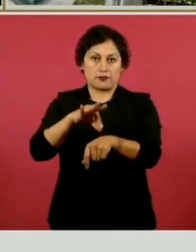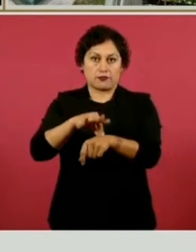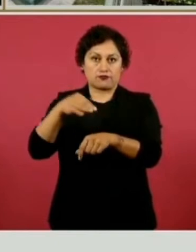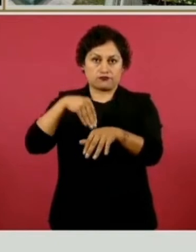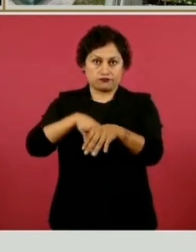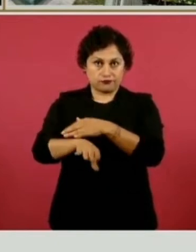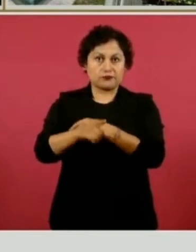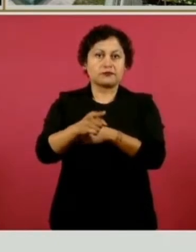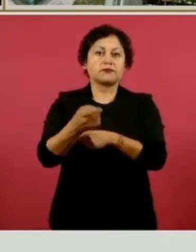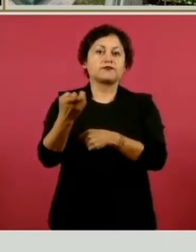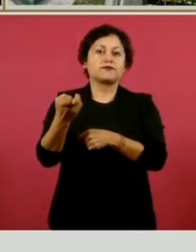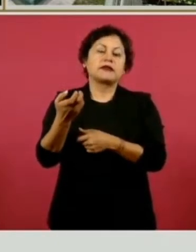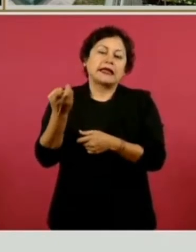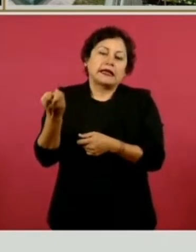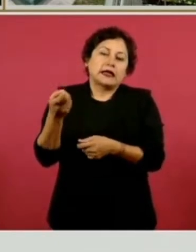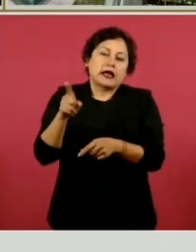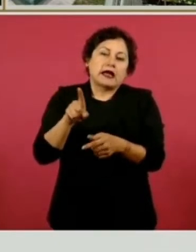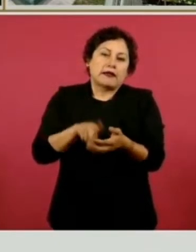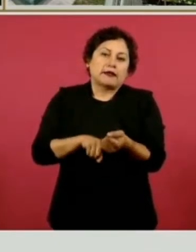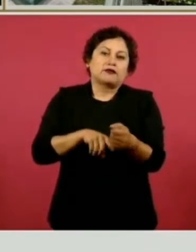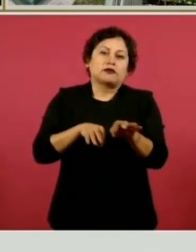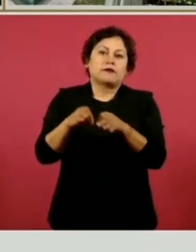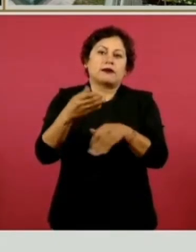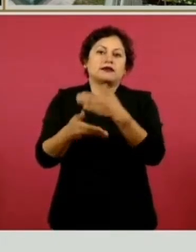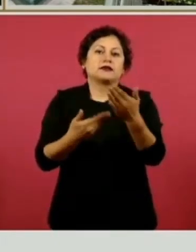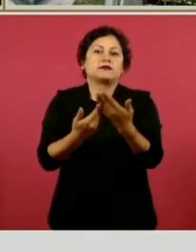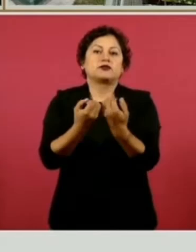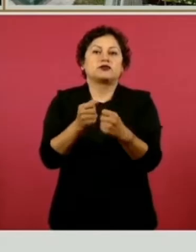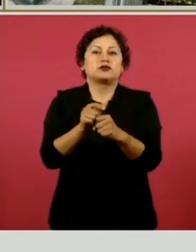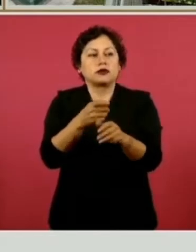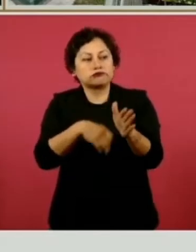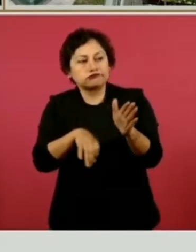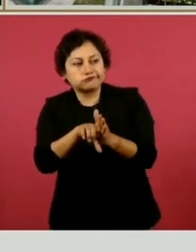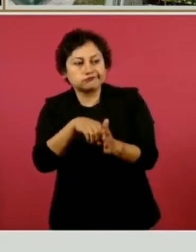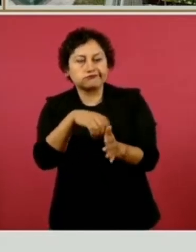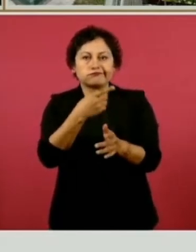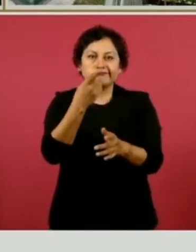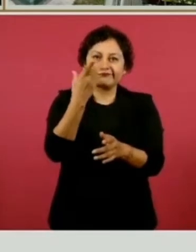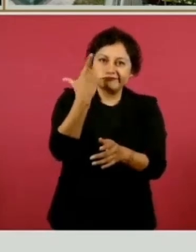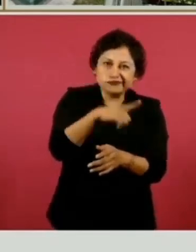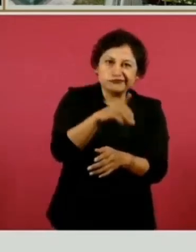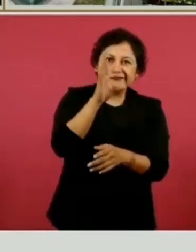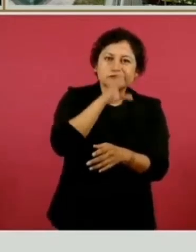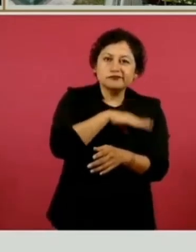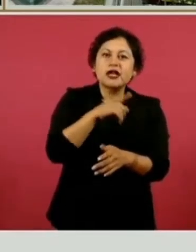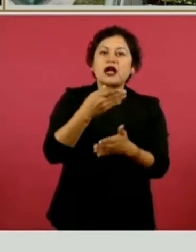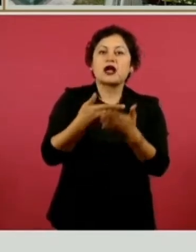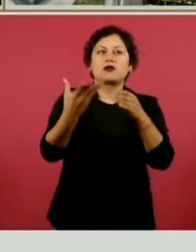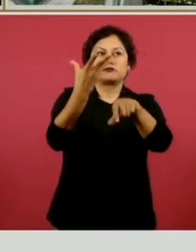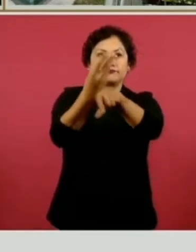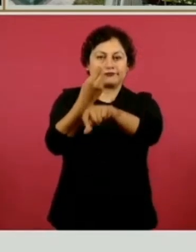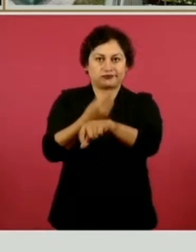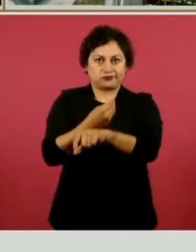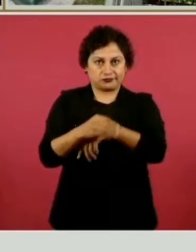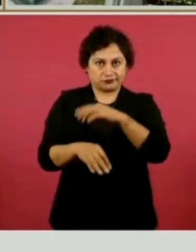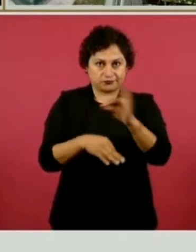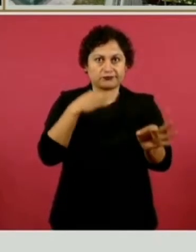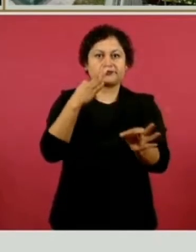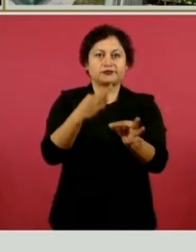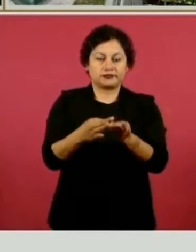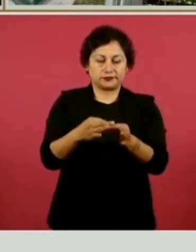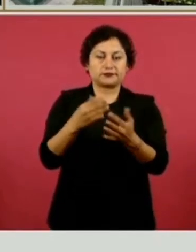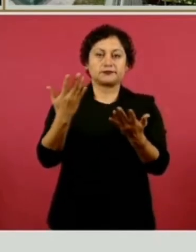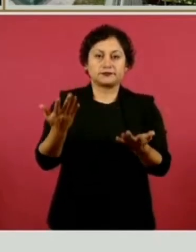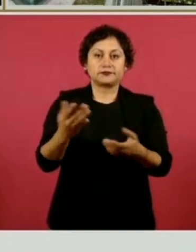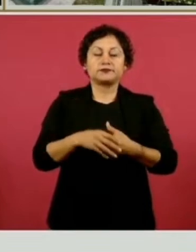y a veces el cuarto no tiene las condiciones o la construcción de la techumbre de acceso. En la parte de Colima para